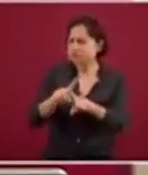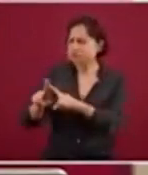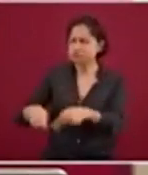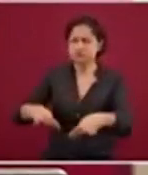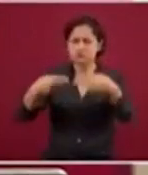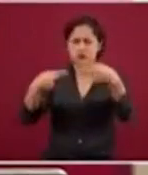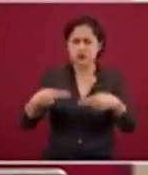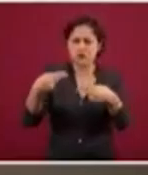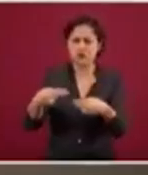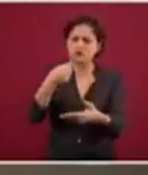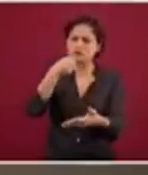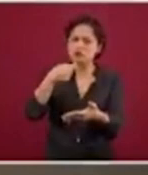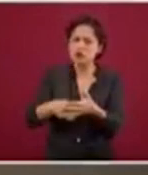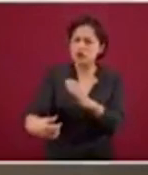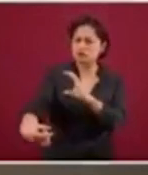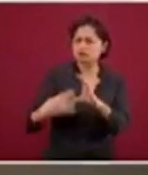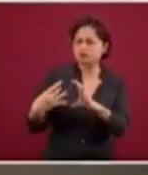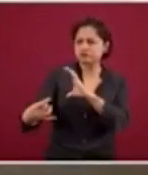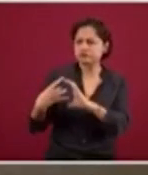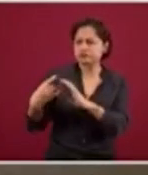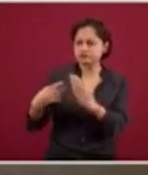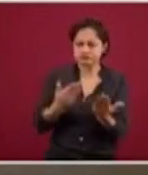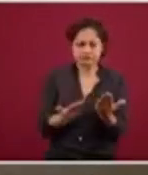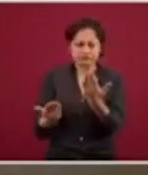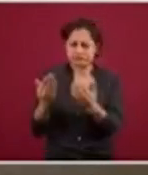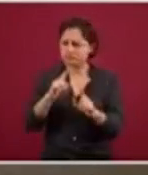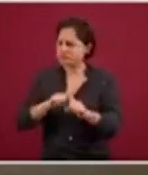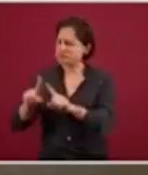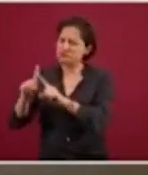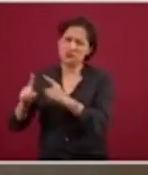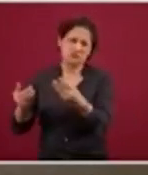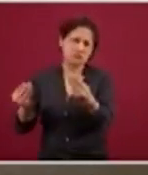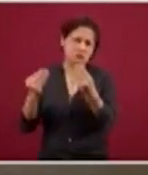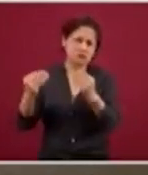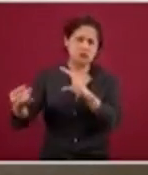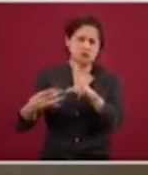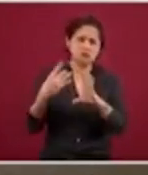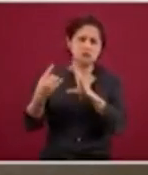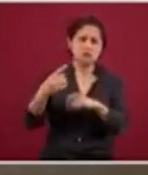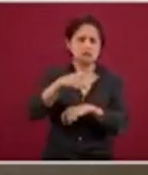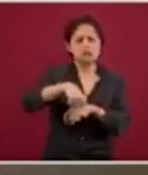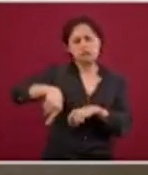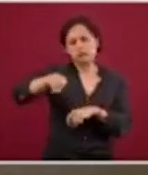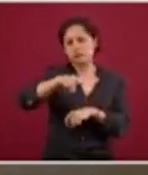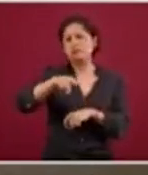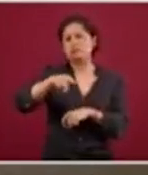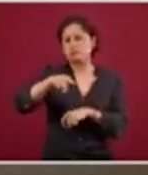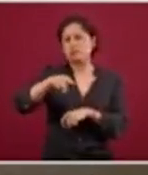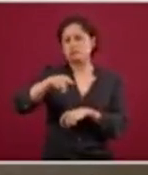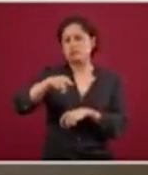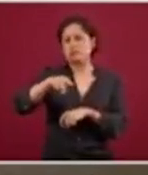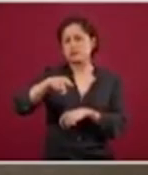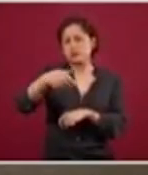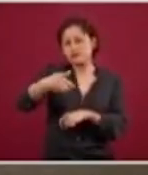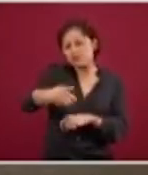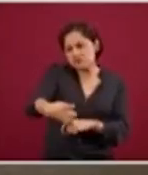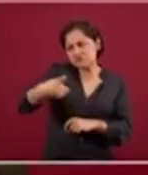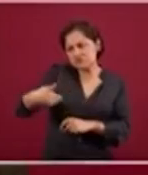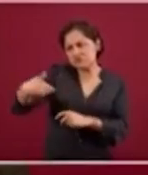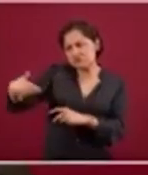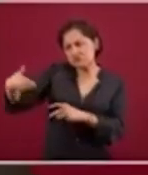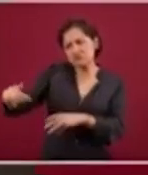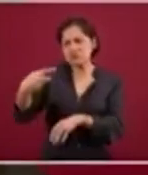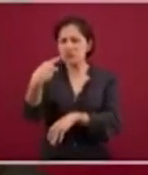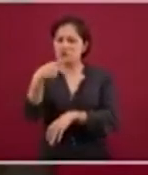quiero decir, todas muy respetuosas, todas muy atentas y desde luego apegadas al derecho de petición y otros derechos